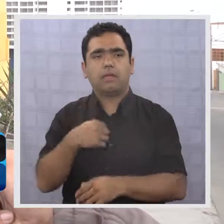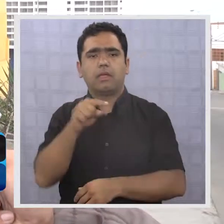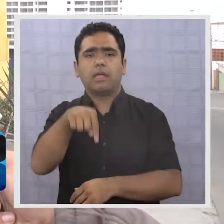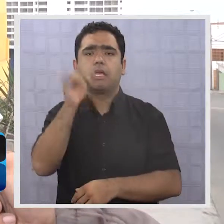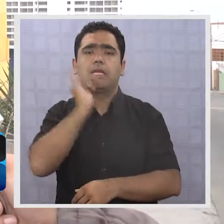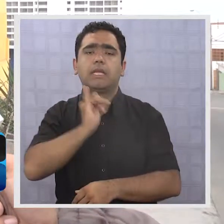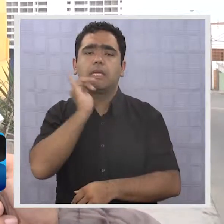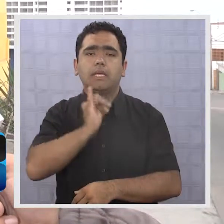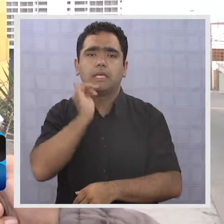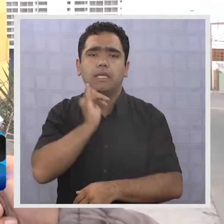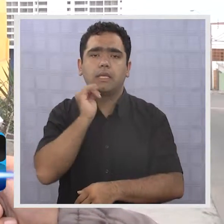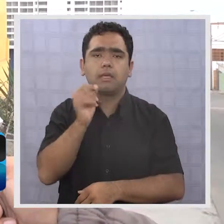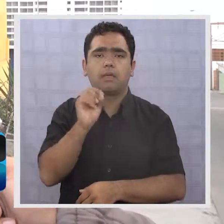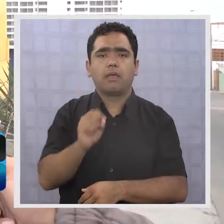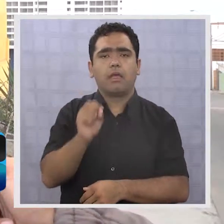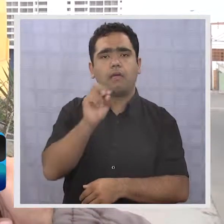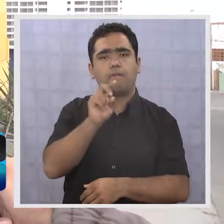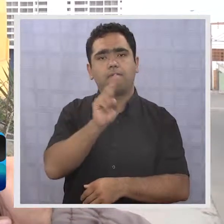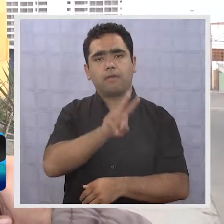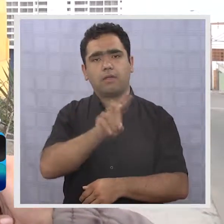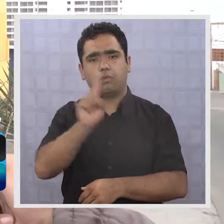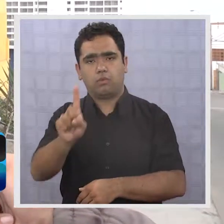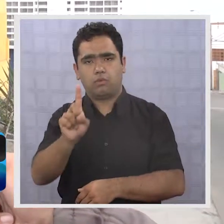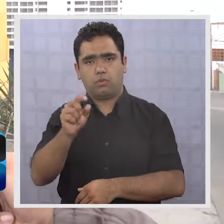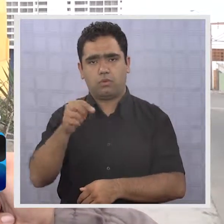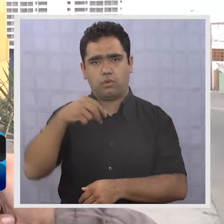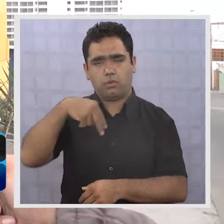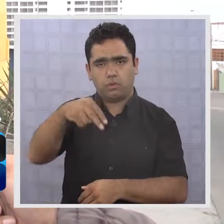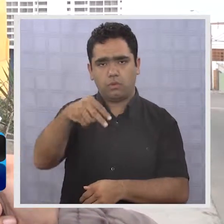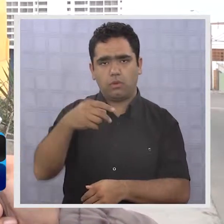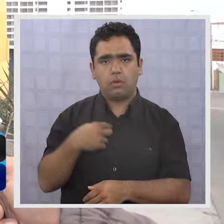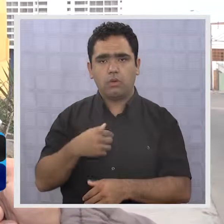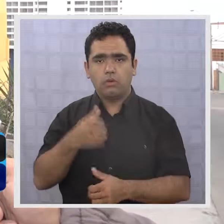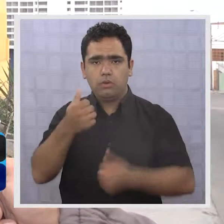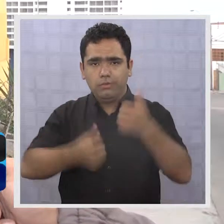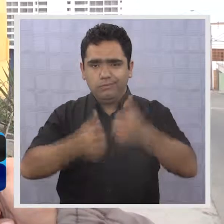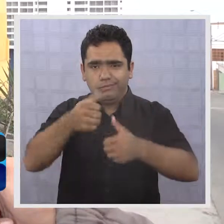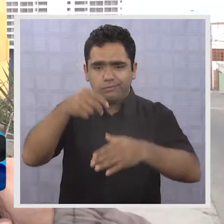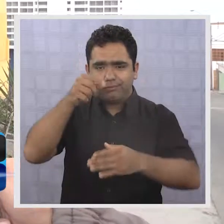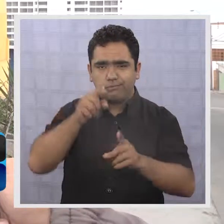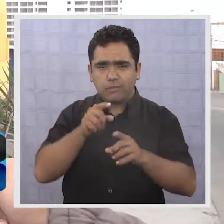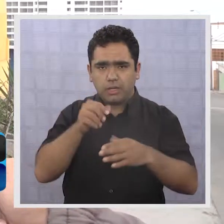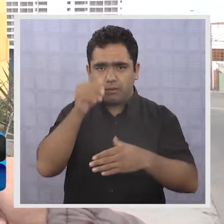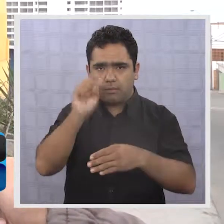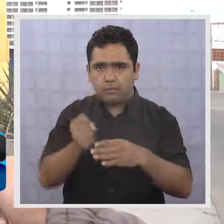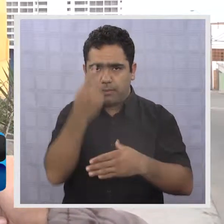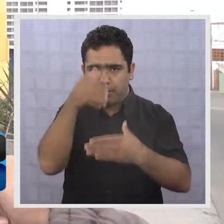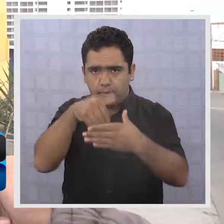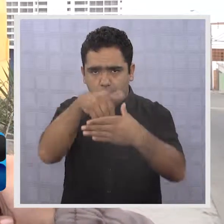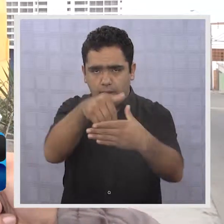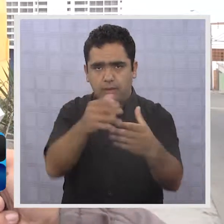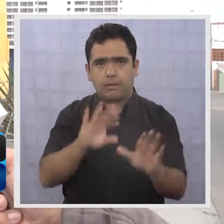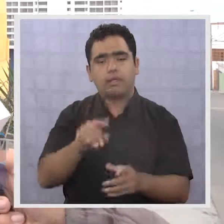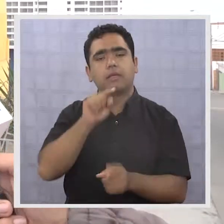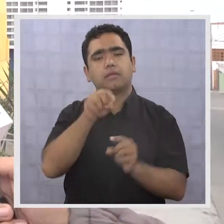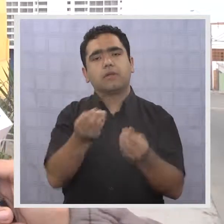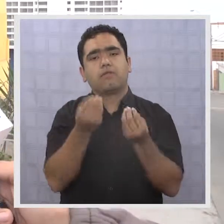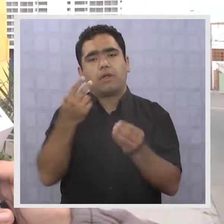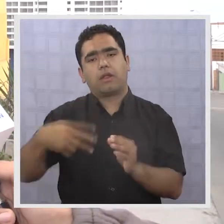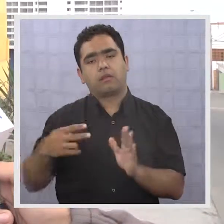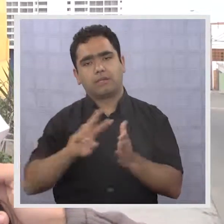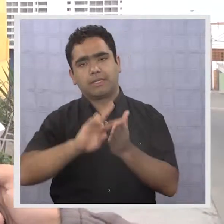primarias el día 28 de julio entre dos partidos, entre la de C y el partido radical. La buena noticia es que se ha modificado esa